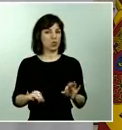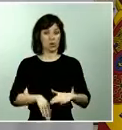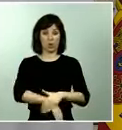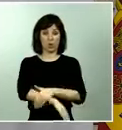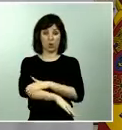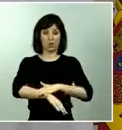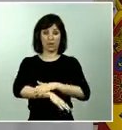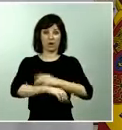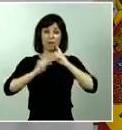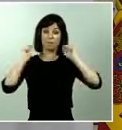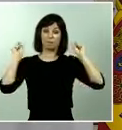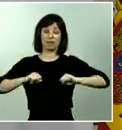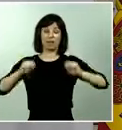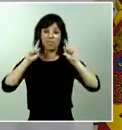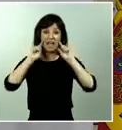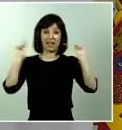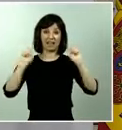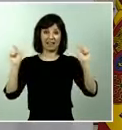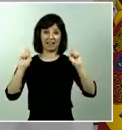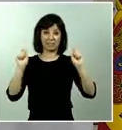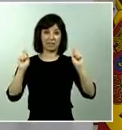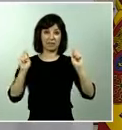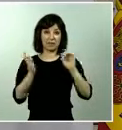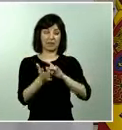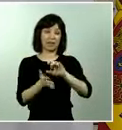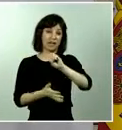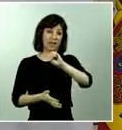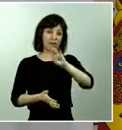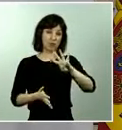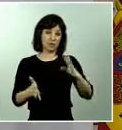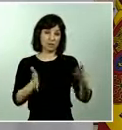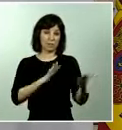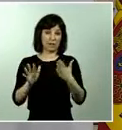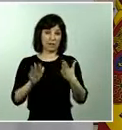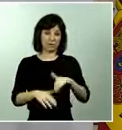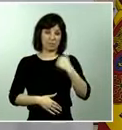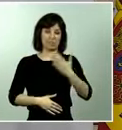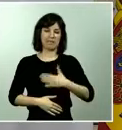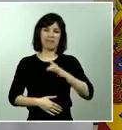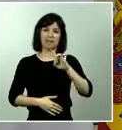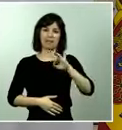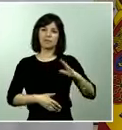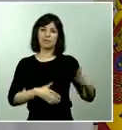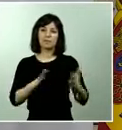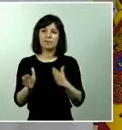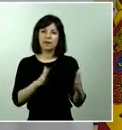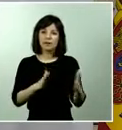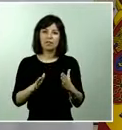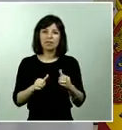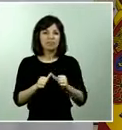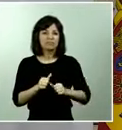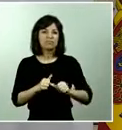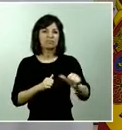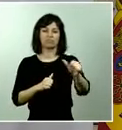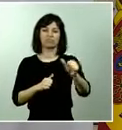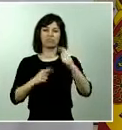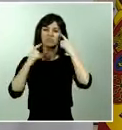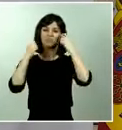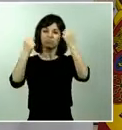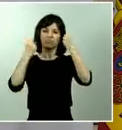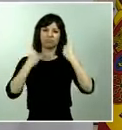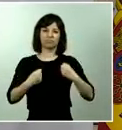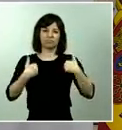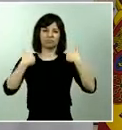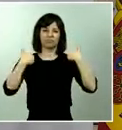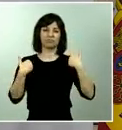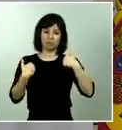el estado de alarma se decretó el día 14 de marzo el día 15 de marzo el día siguiente comparecimos las autoridades de gas competentes y yo mismo tuve ocasión